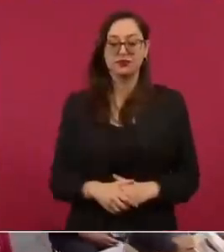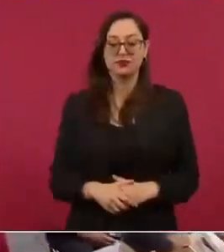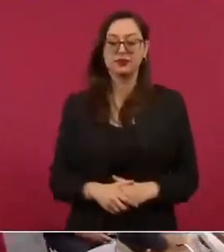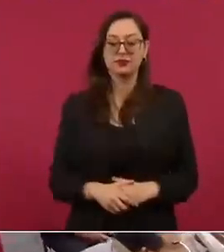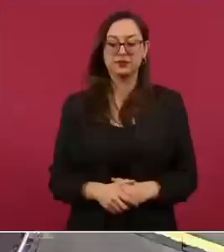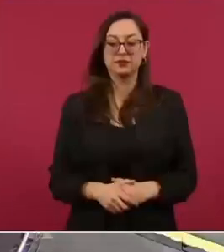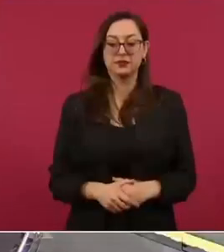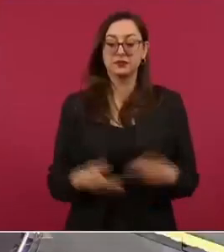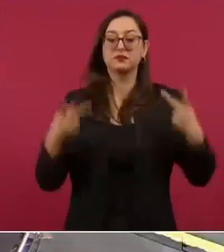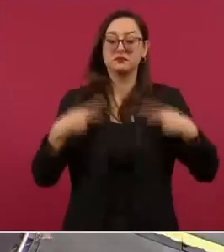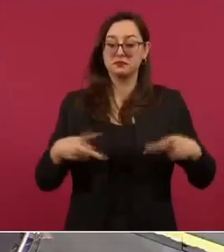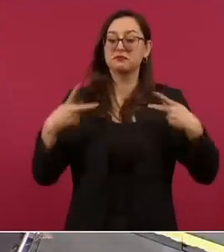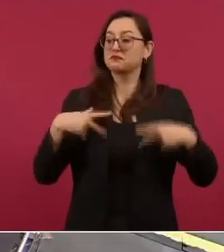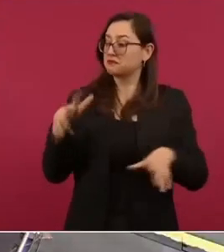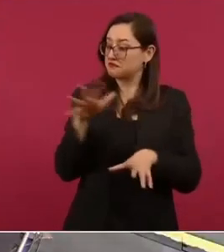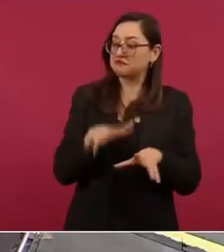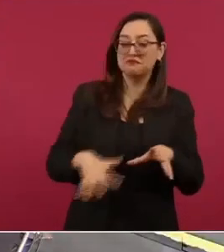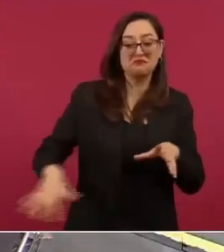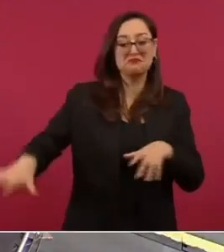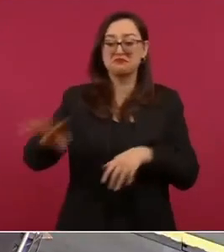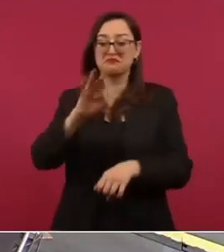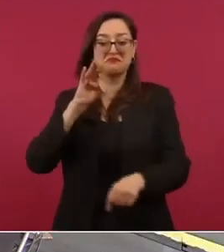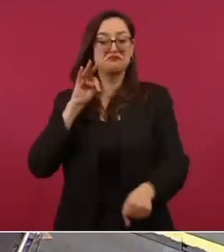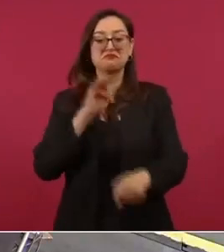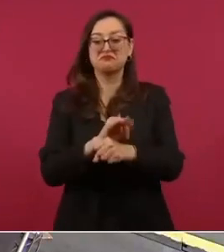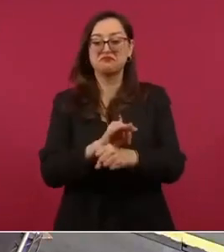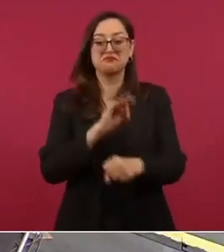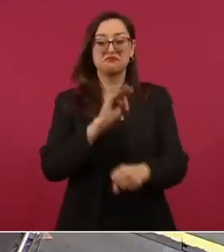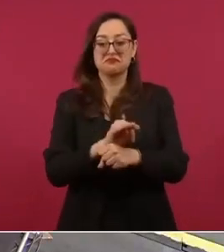el pueblo ¿saben?